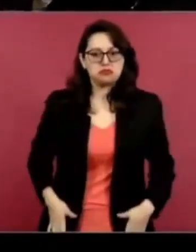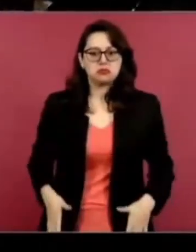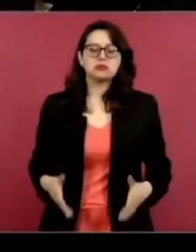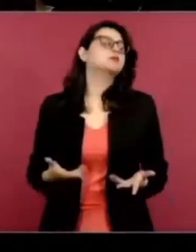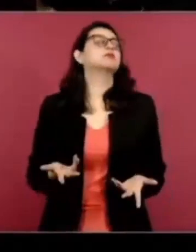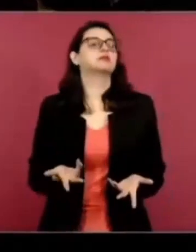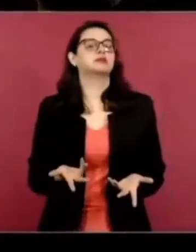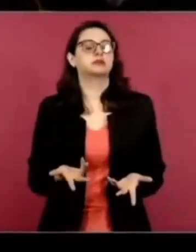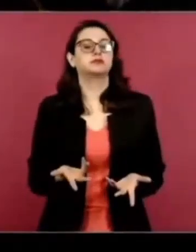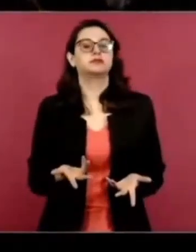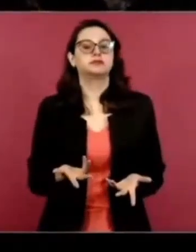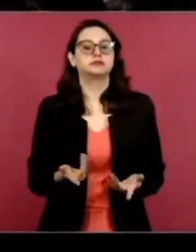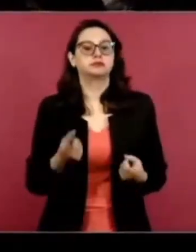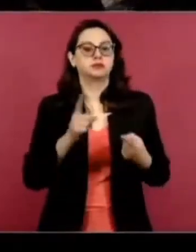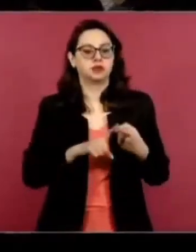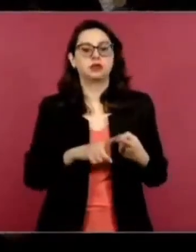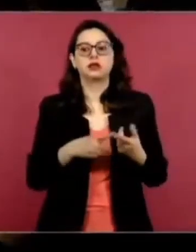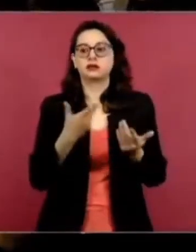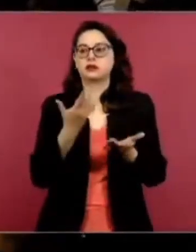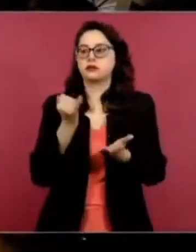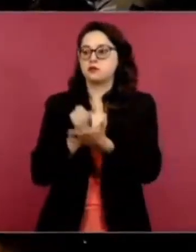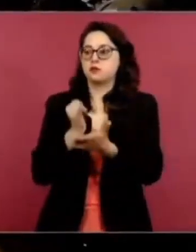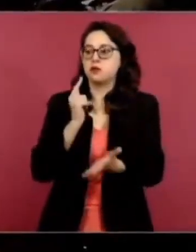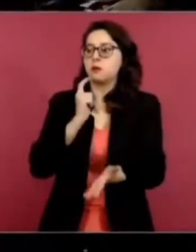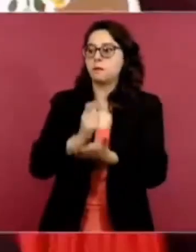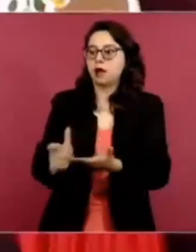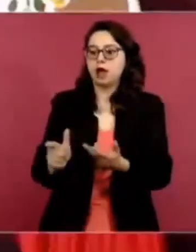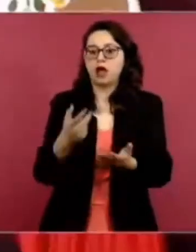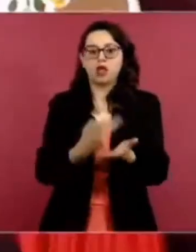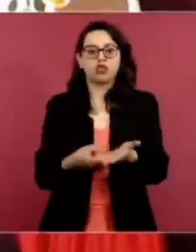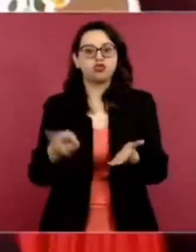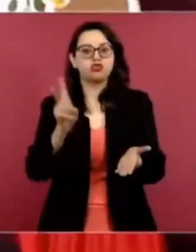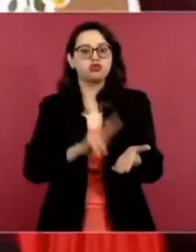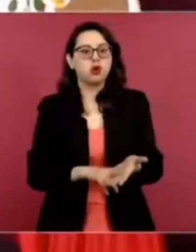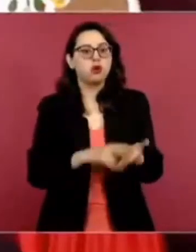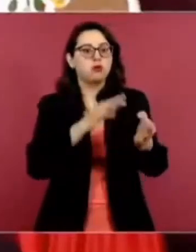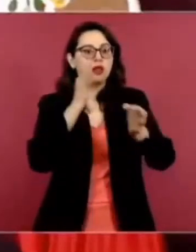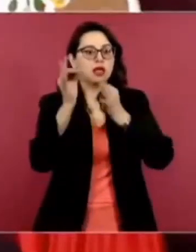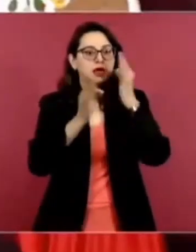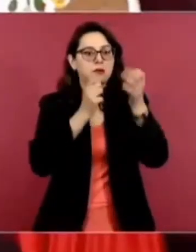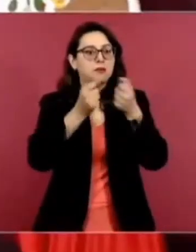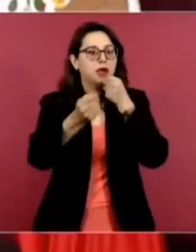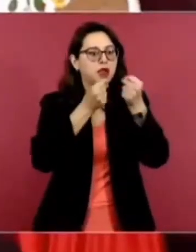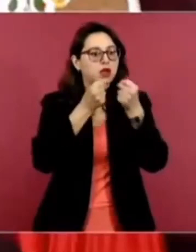a estos medios, son sus voceros,